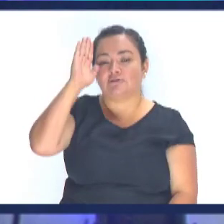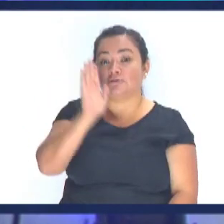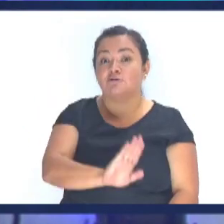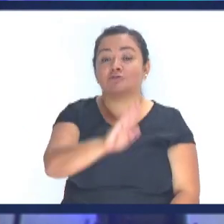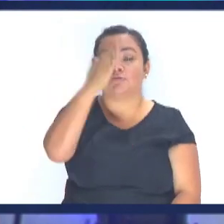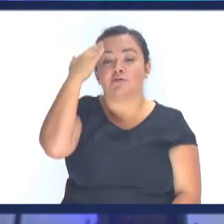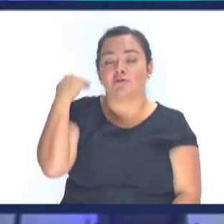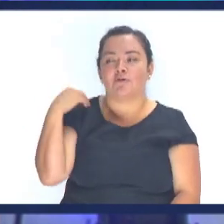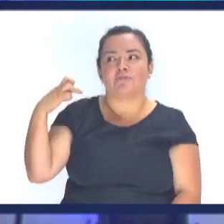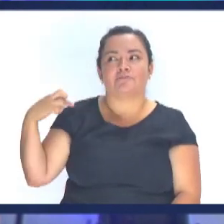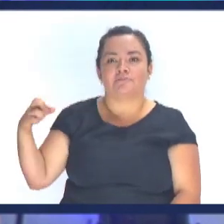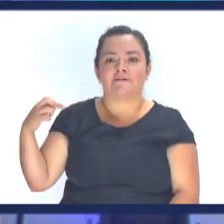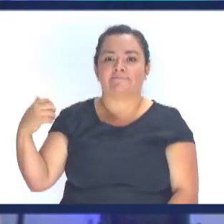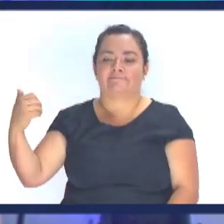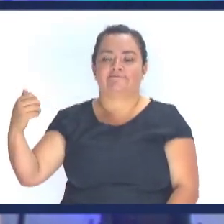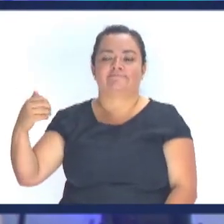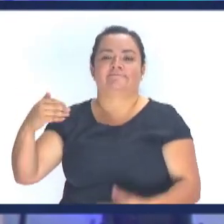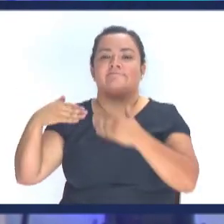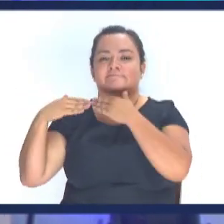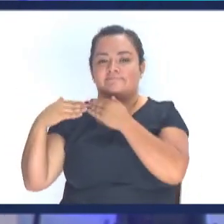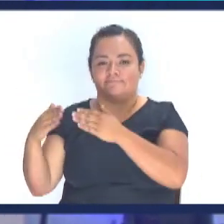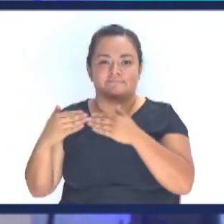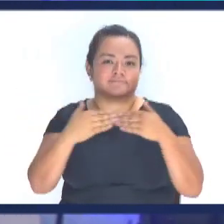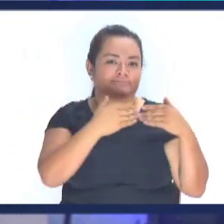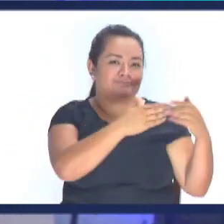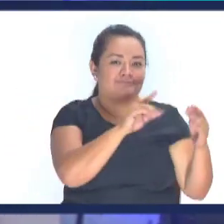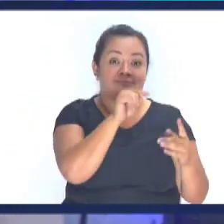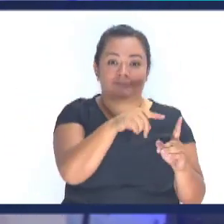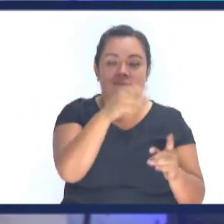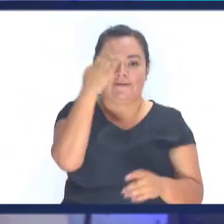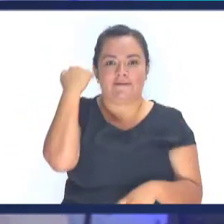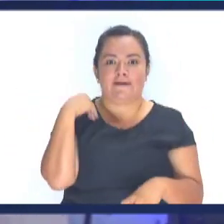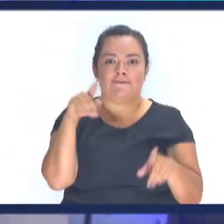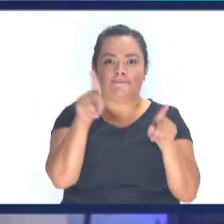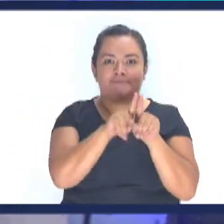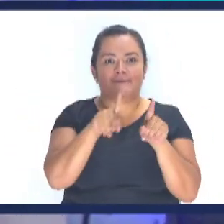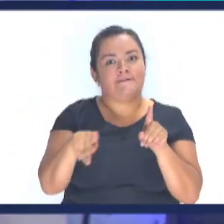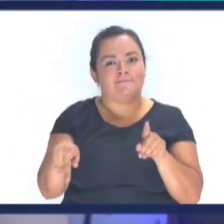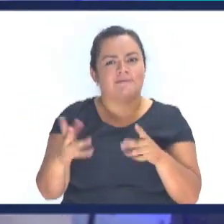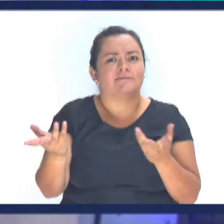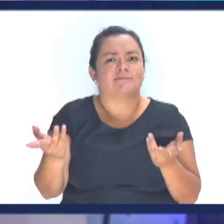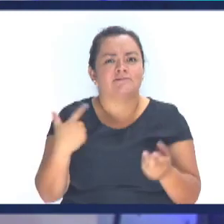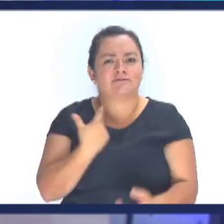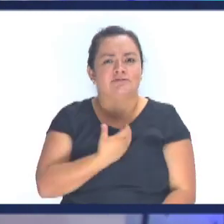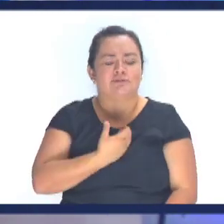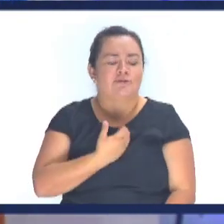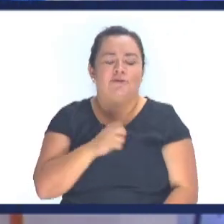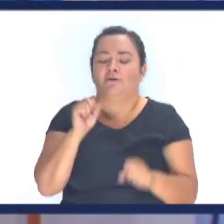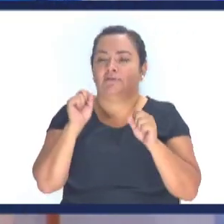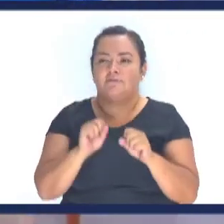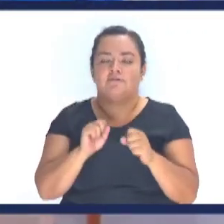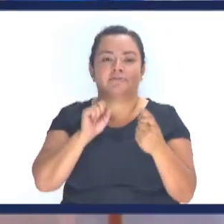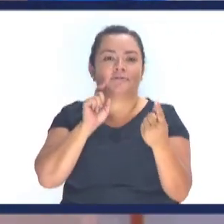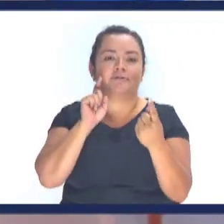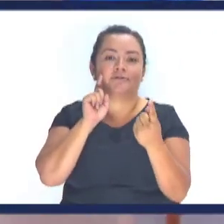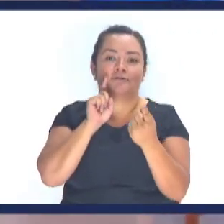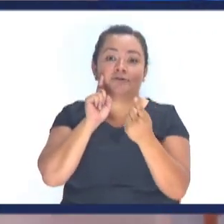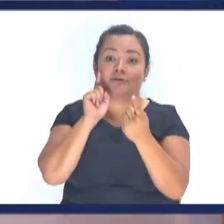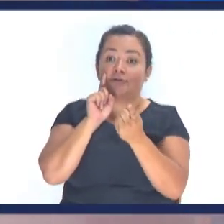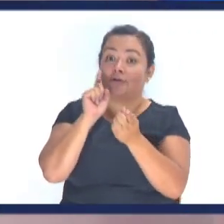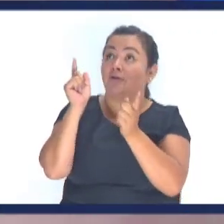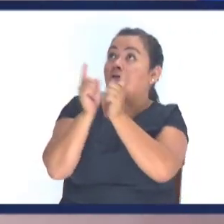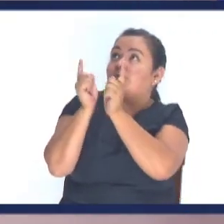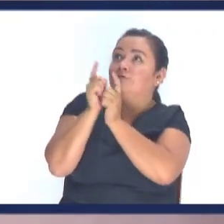redundancia Personalidad propia Tiene todo lo que Dios le ha dado Entonces nosotros no podemos decir Que